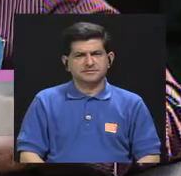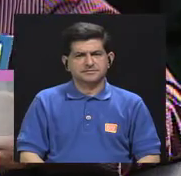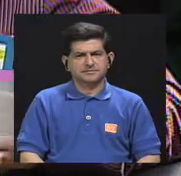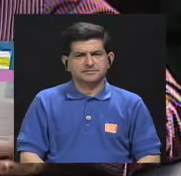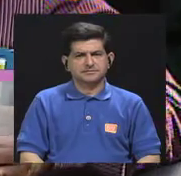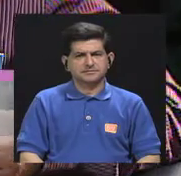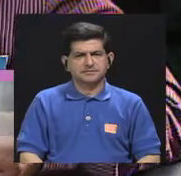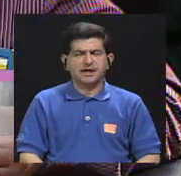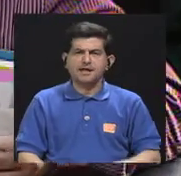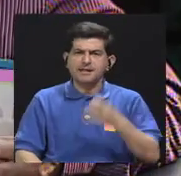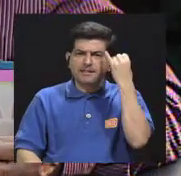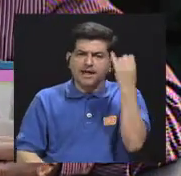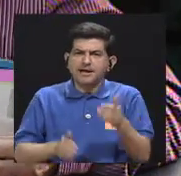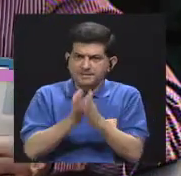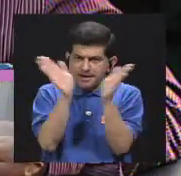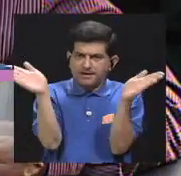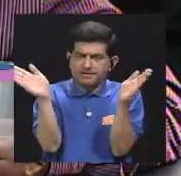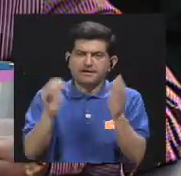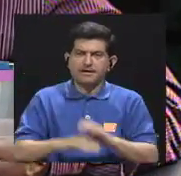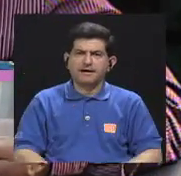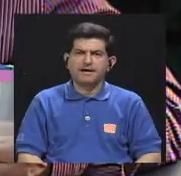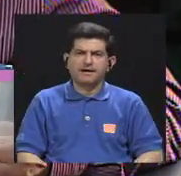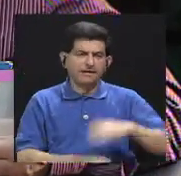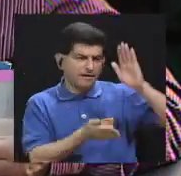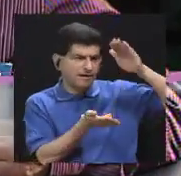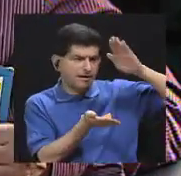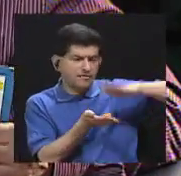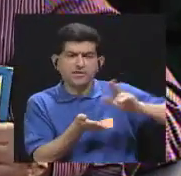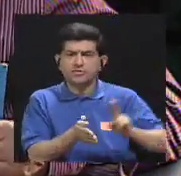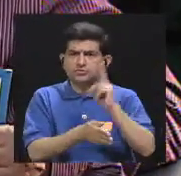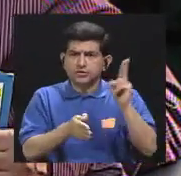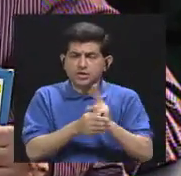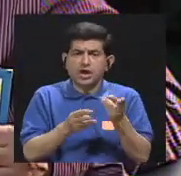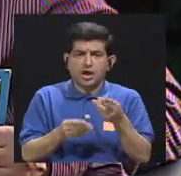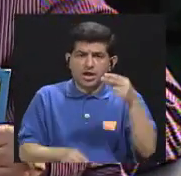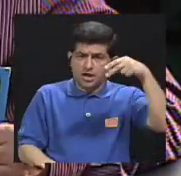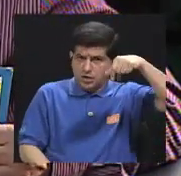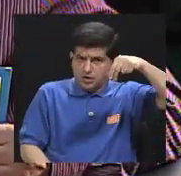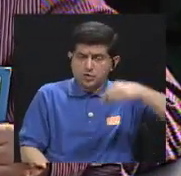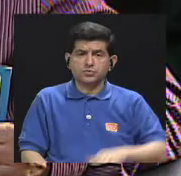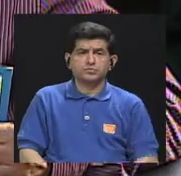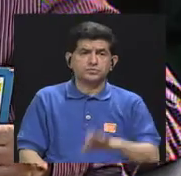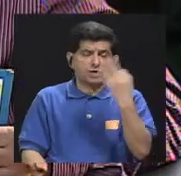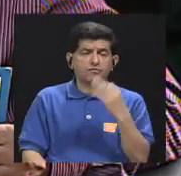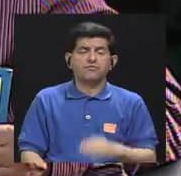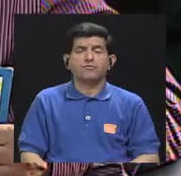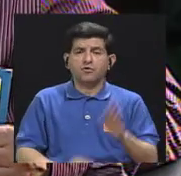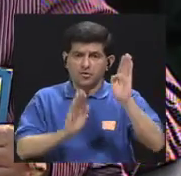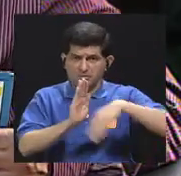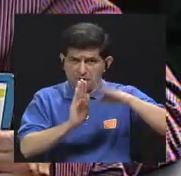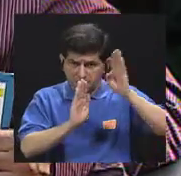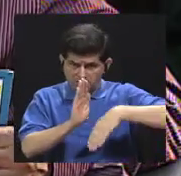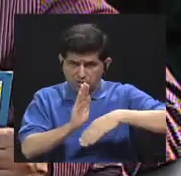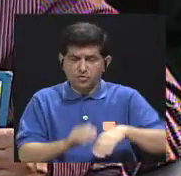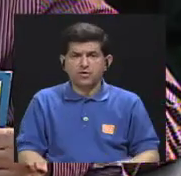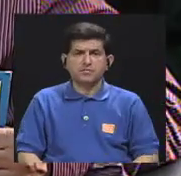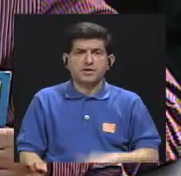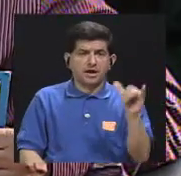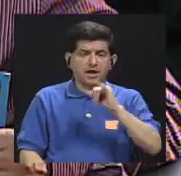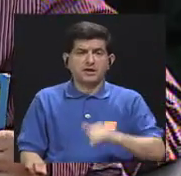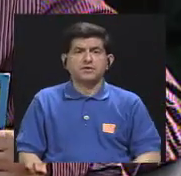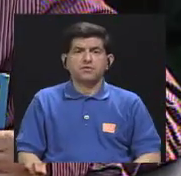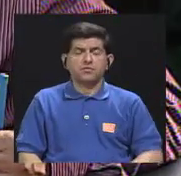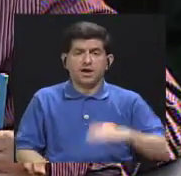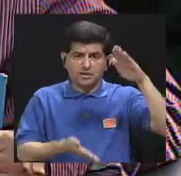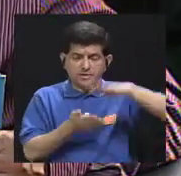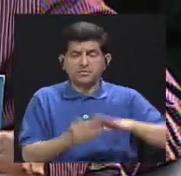como el consenso de que reducir el consumo de sal pues es una manera sumamente económica de reducir también